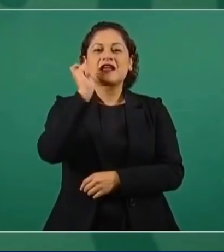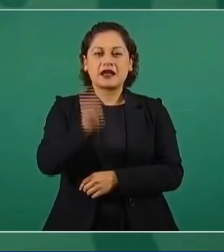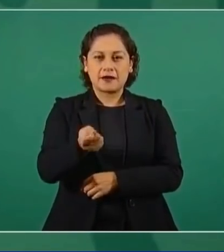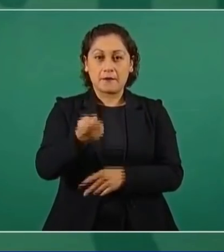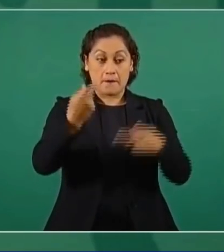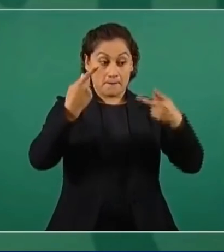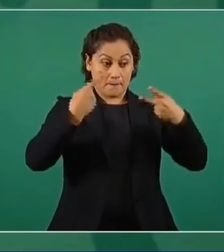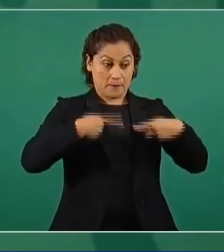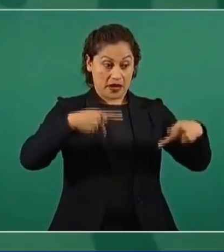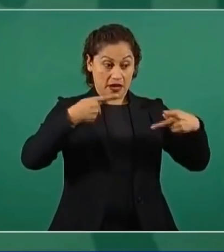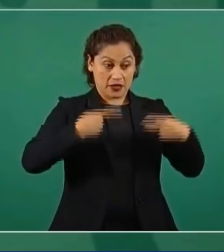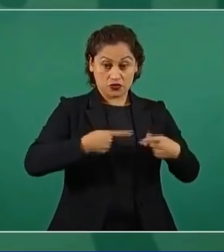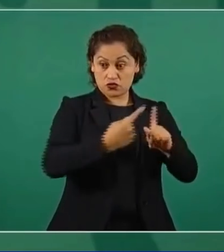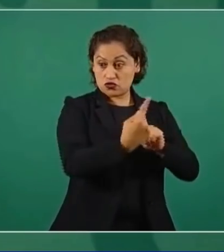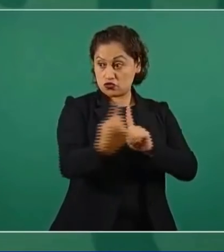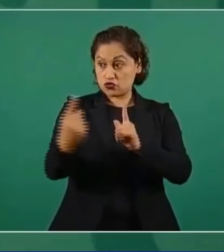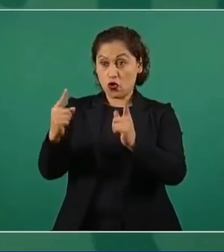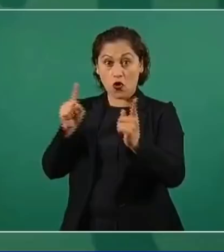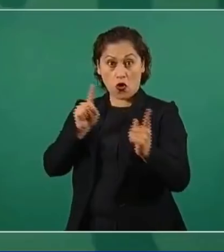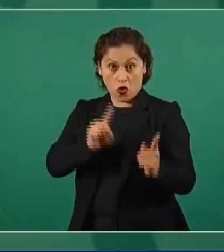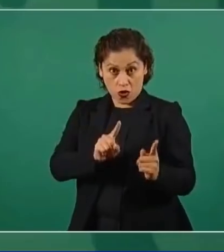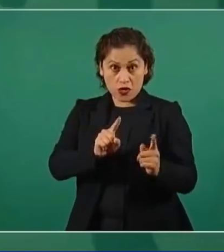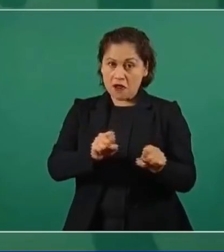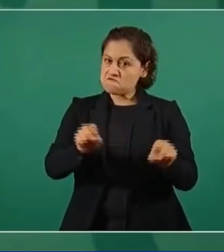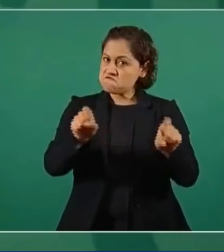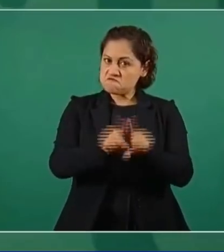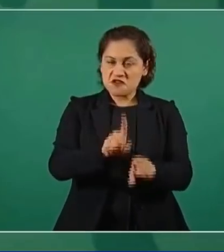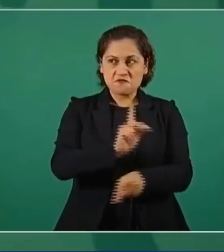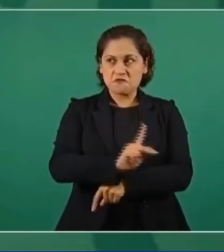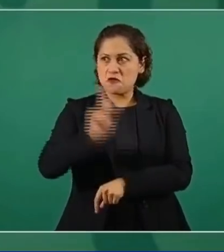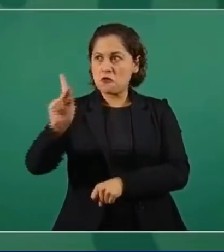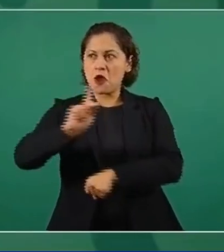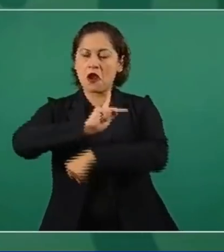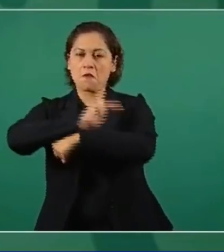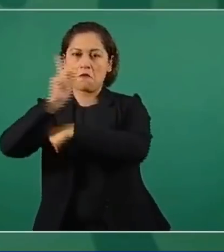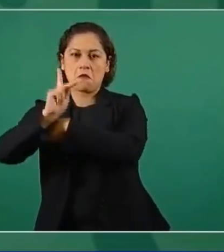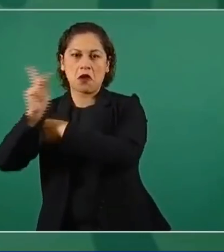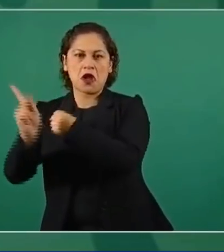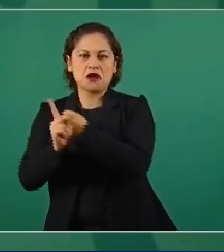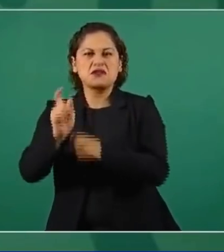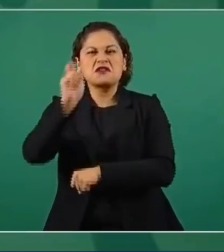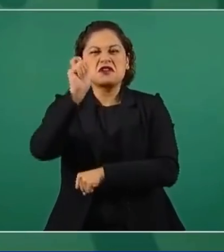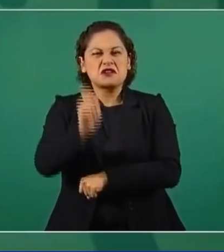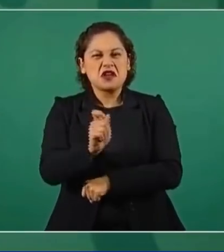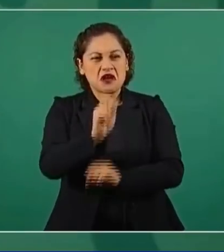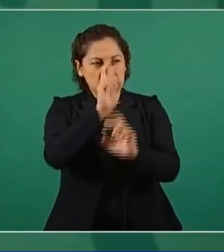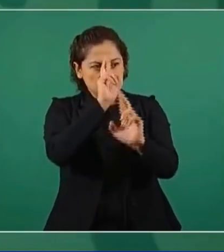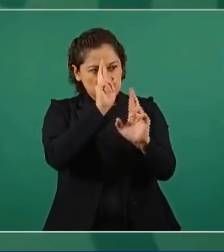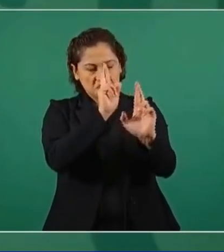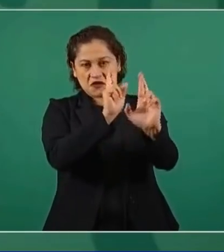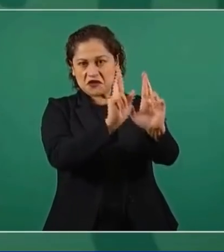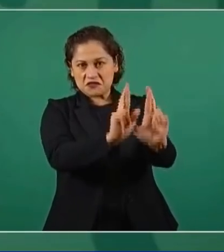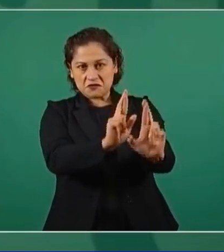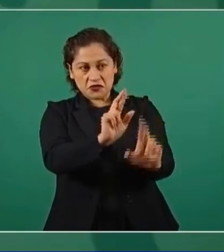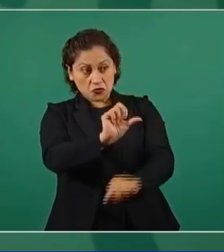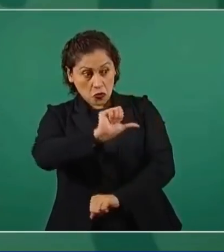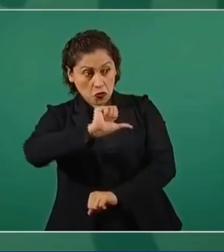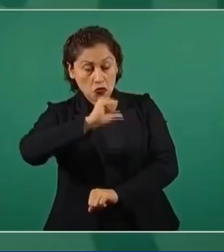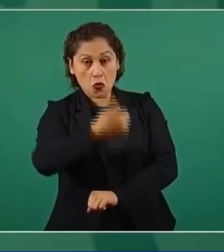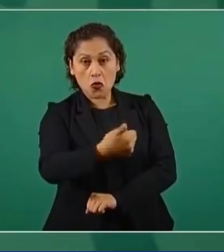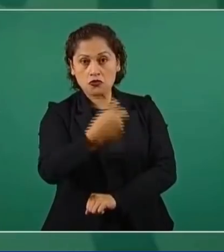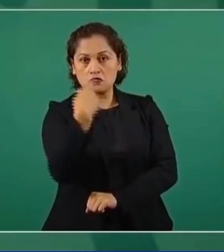naciones, el respeto al derecho ajeno, el respeto al derecho ajeno,